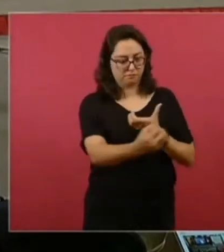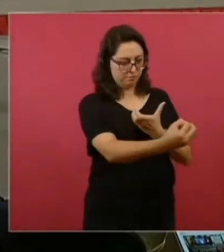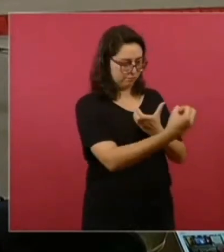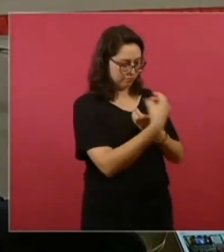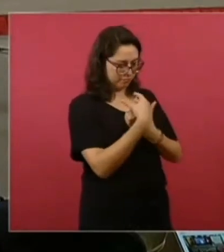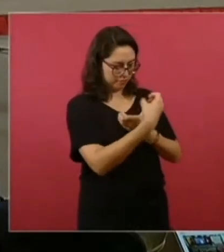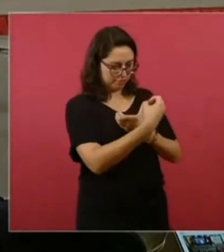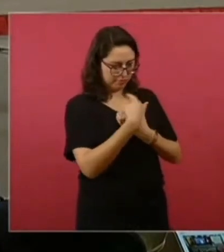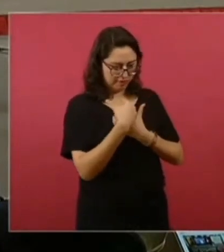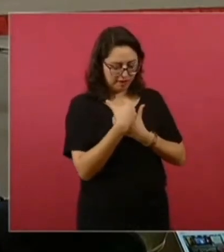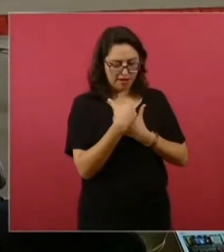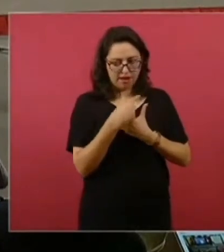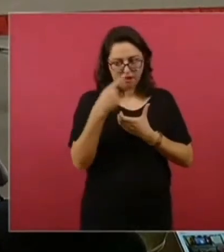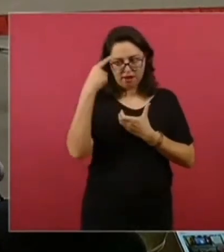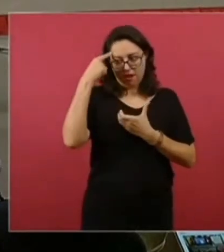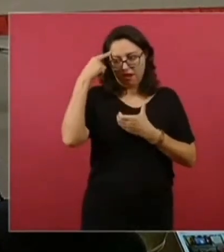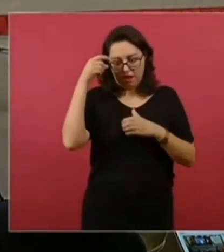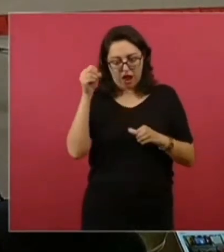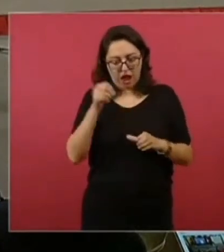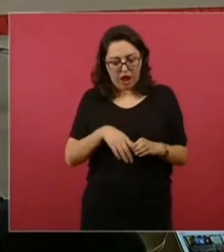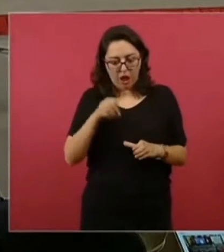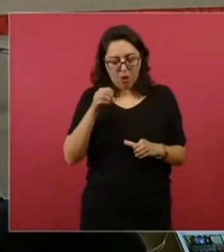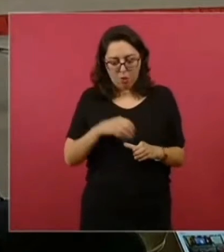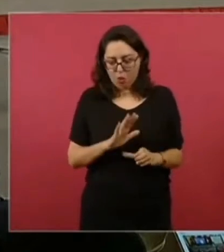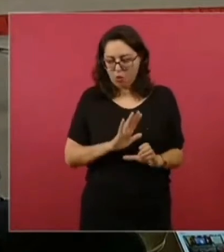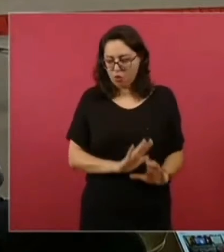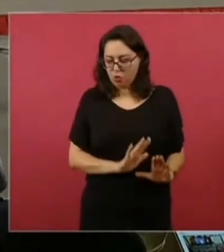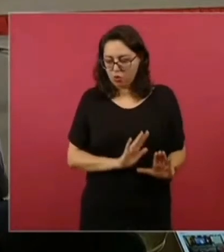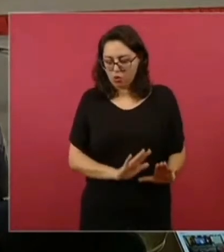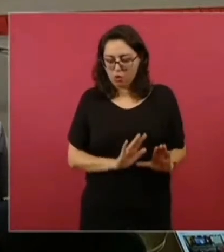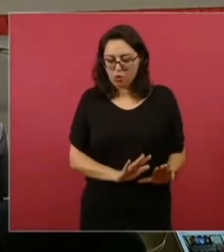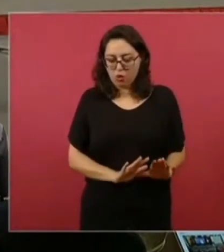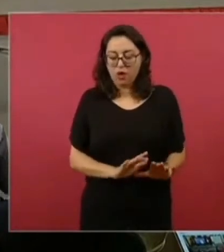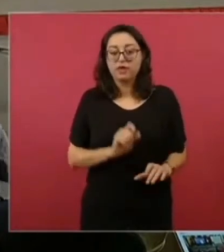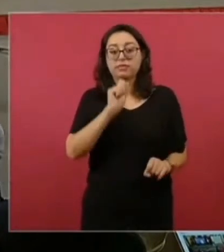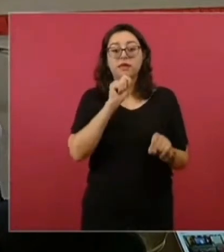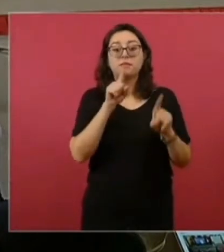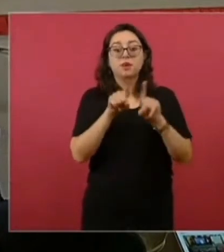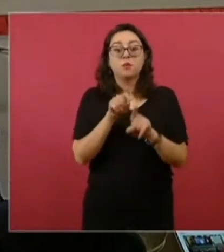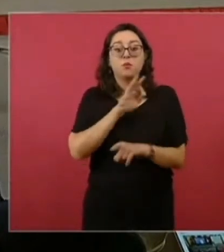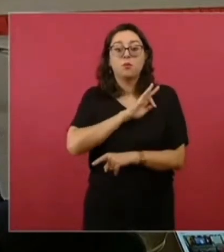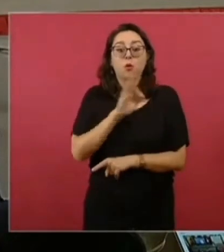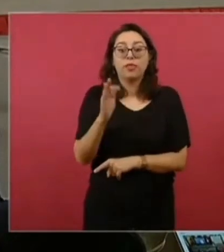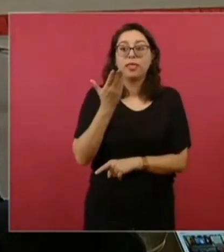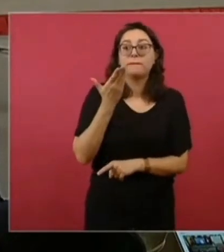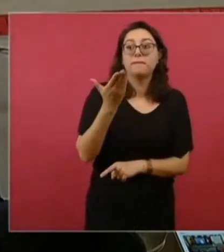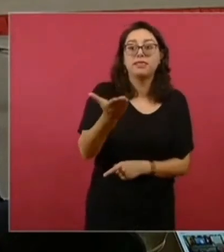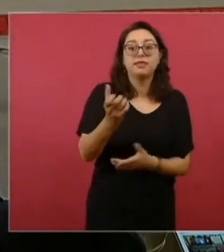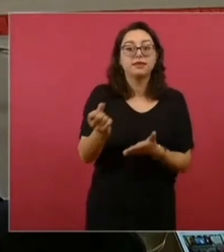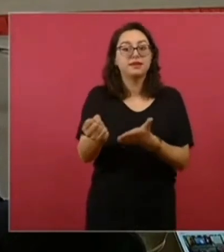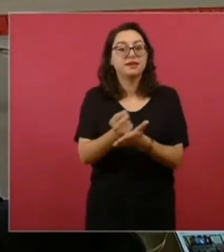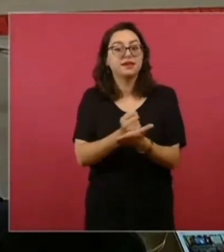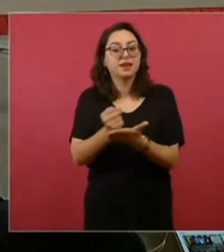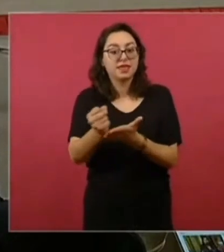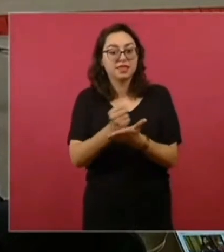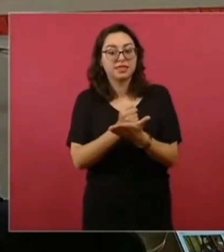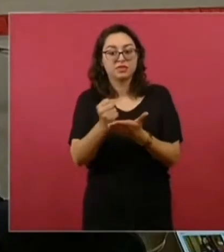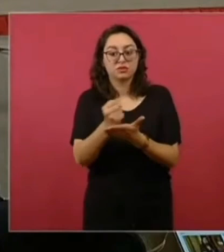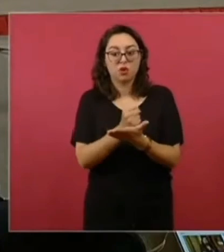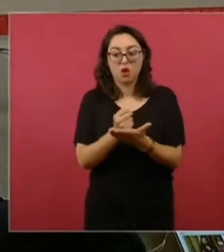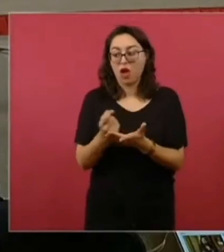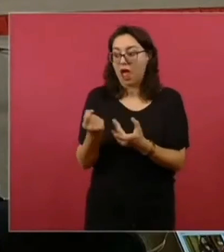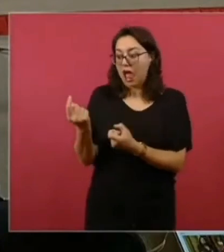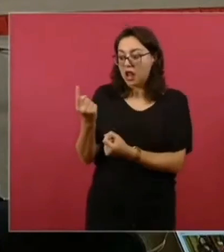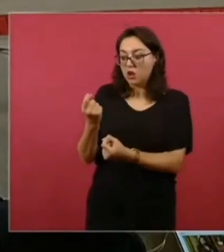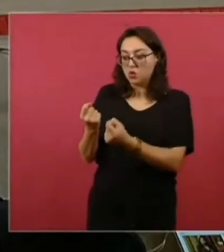aprendiendo a ahorrar y además están teniendo acceso a crédito. En el caso de Honduras, incluso ya algunos beneficiarios decidieron